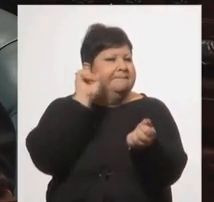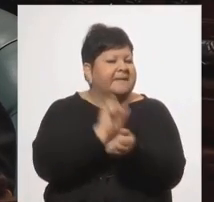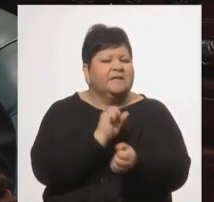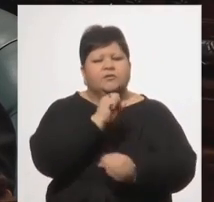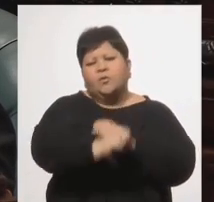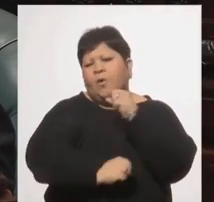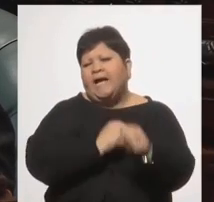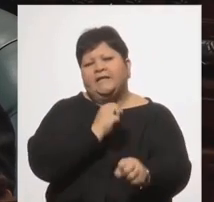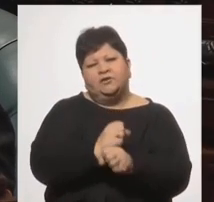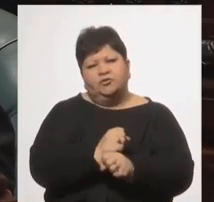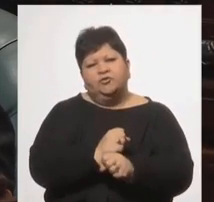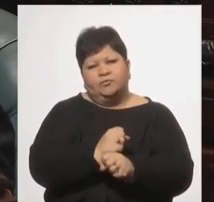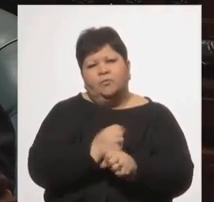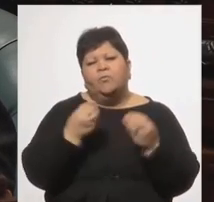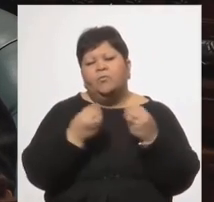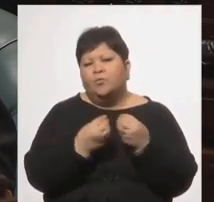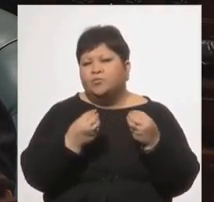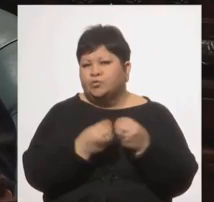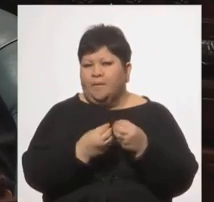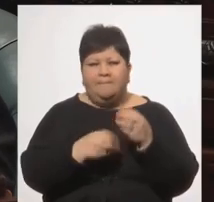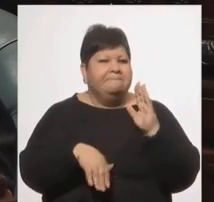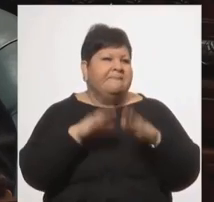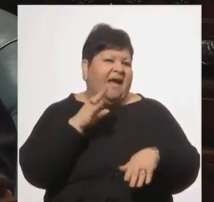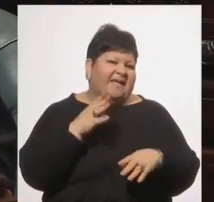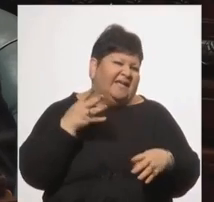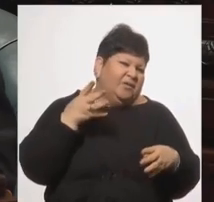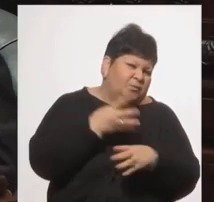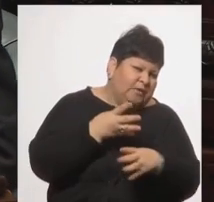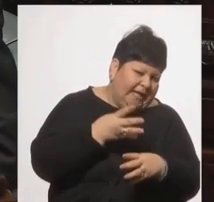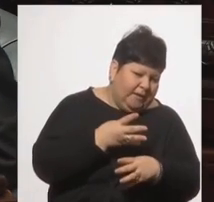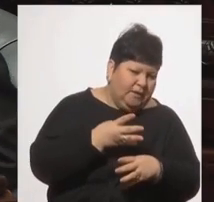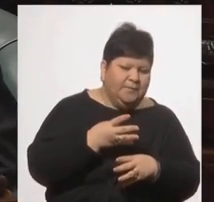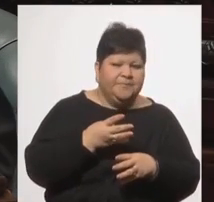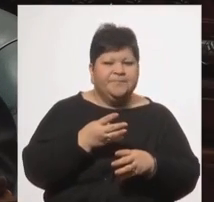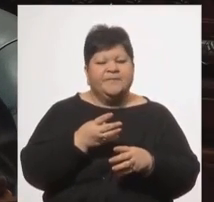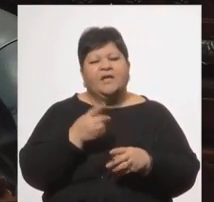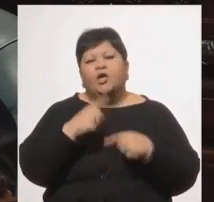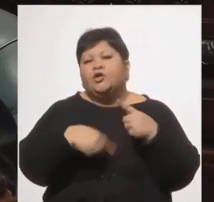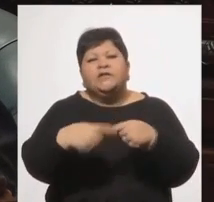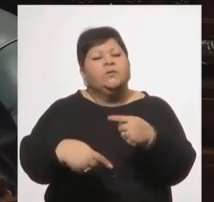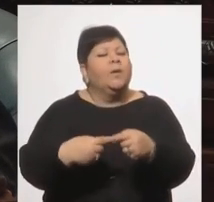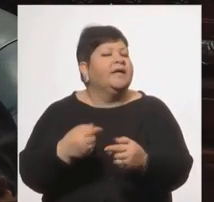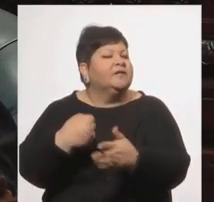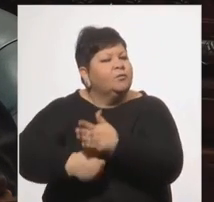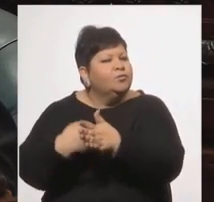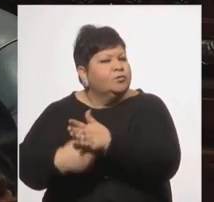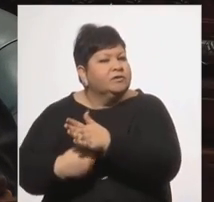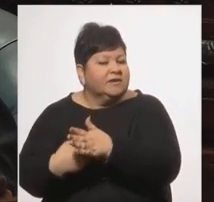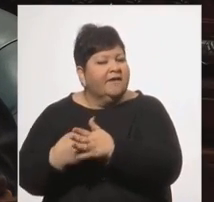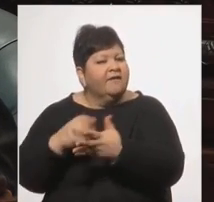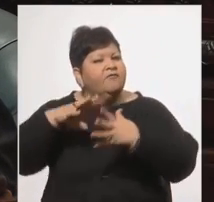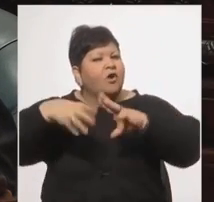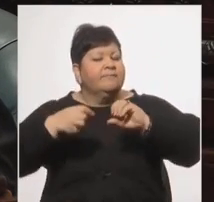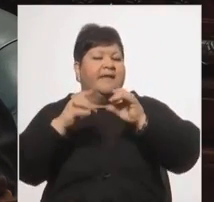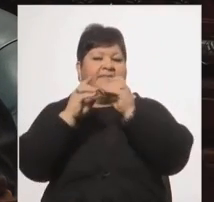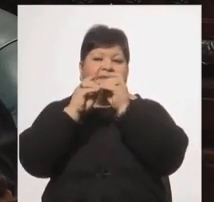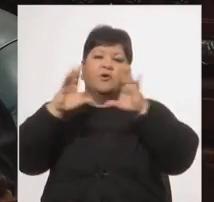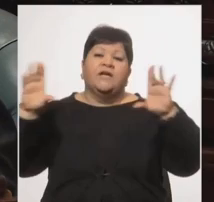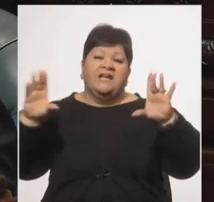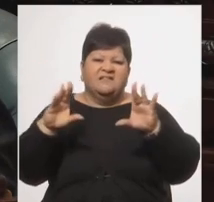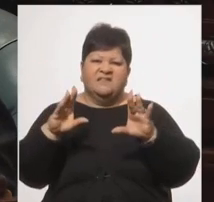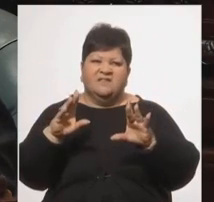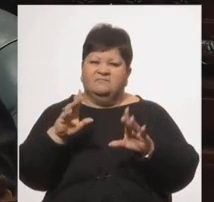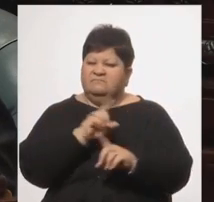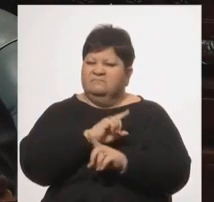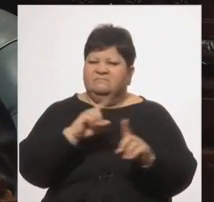levantado en armas. Es el que salió a continuar su lucha por causas democráticos sin resentimientos.